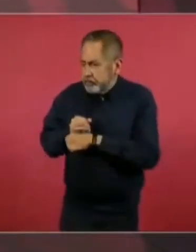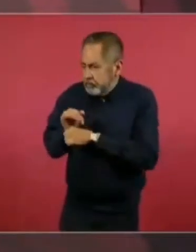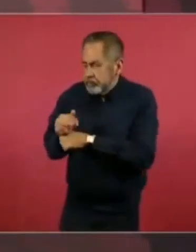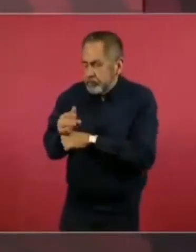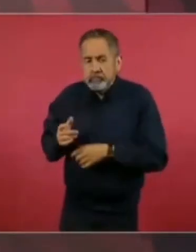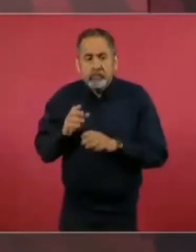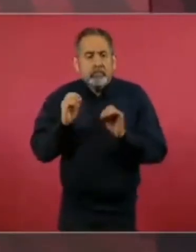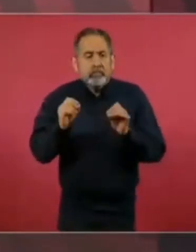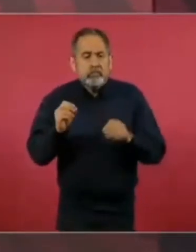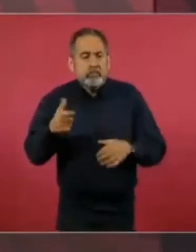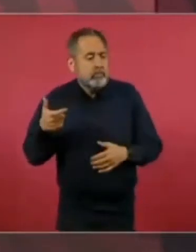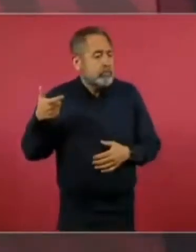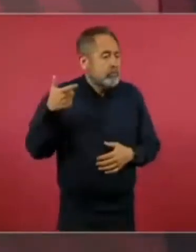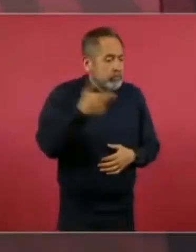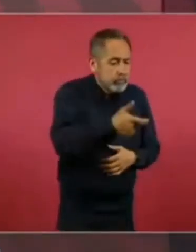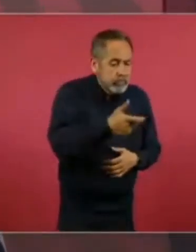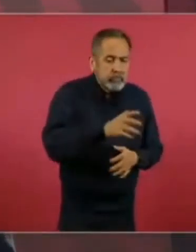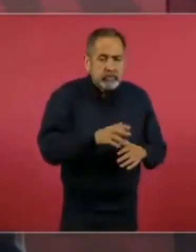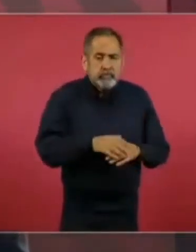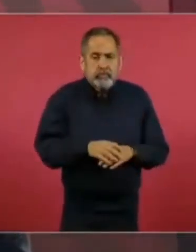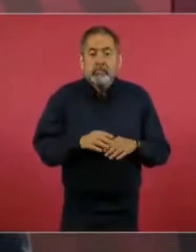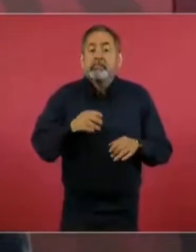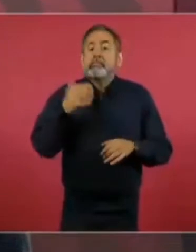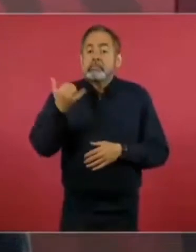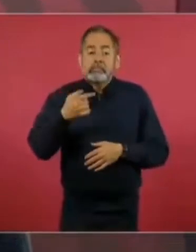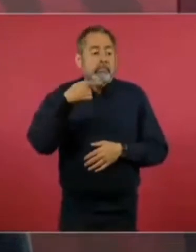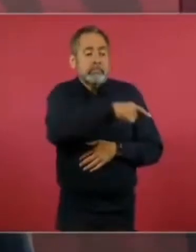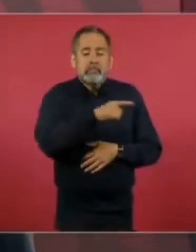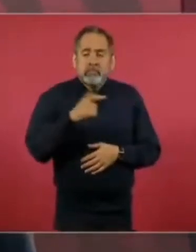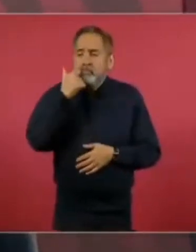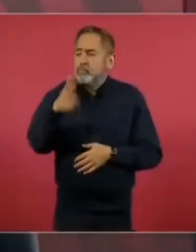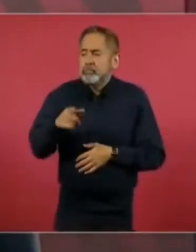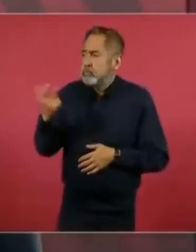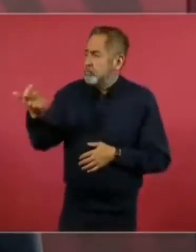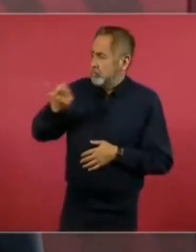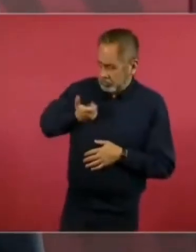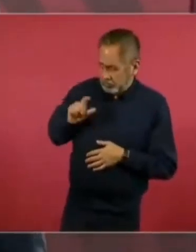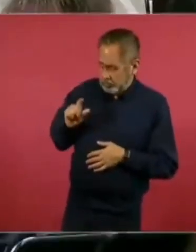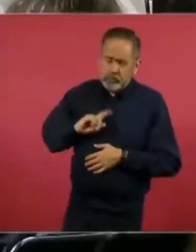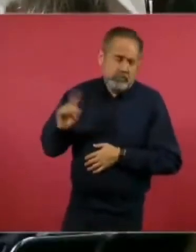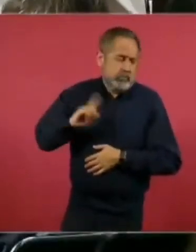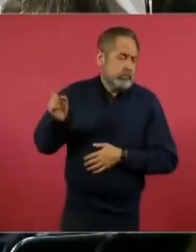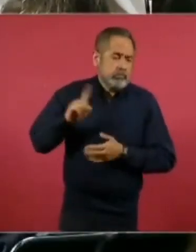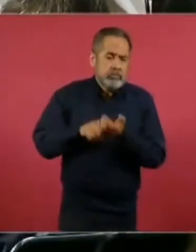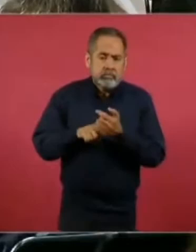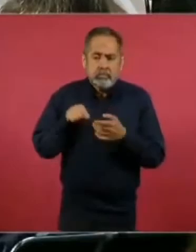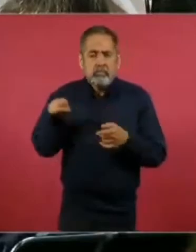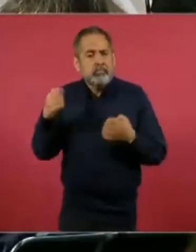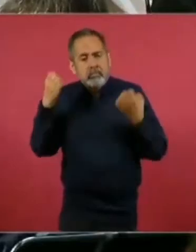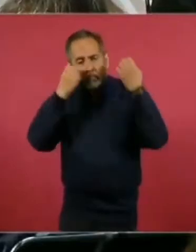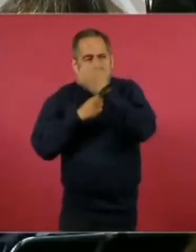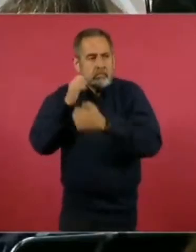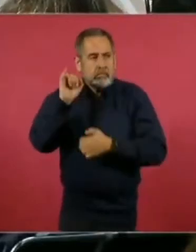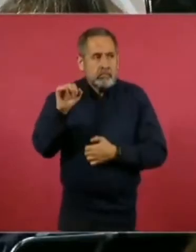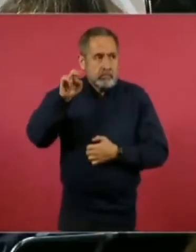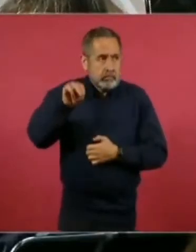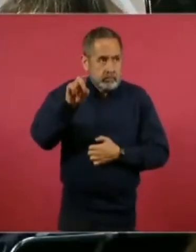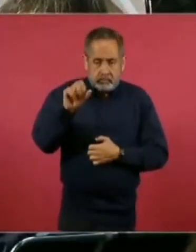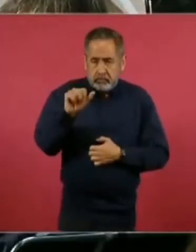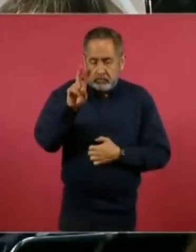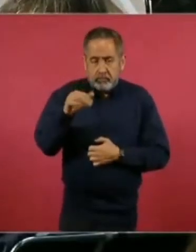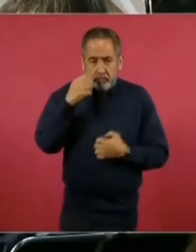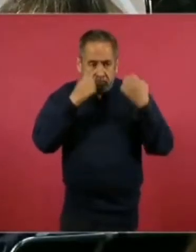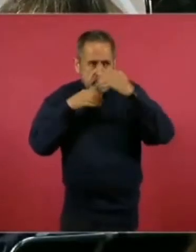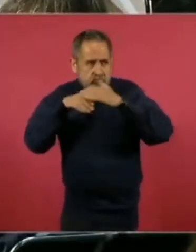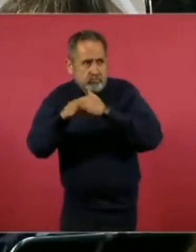O no quieren el avalúo del INDAVI, quieren más. Entonces, ¿qué